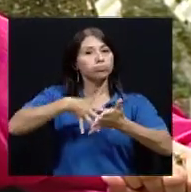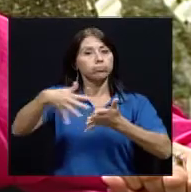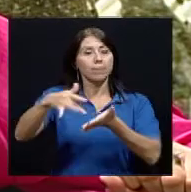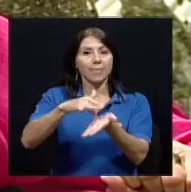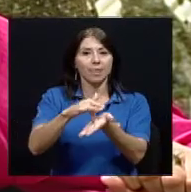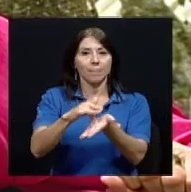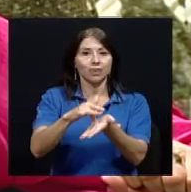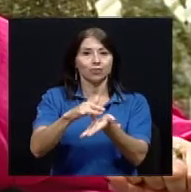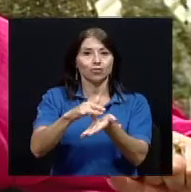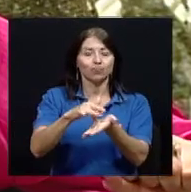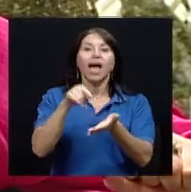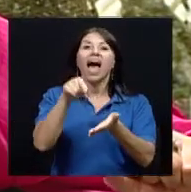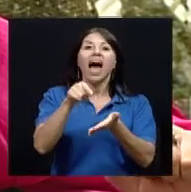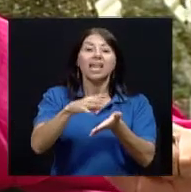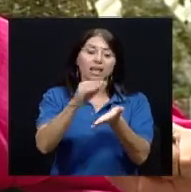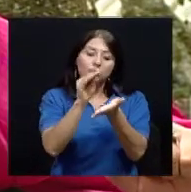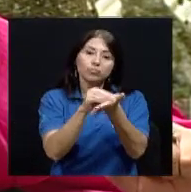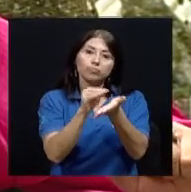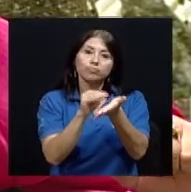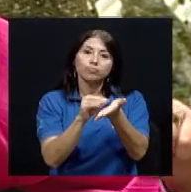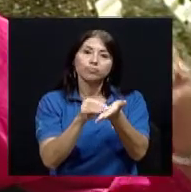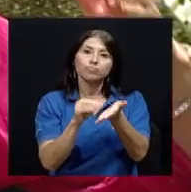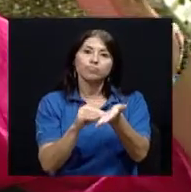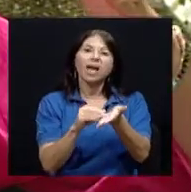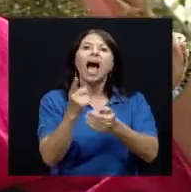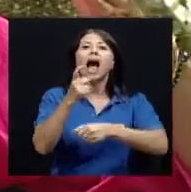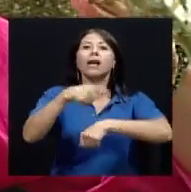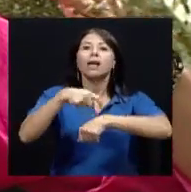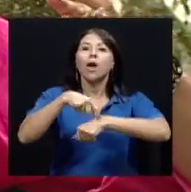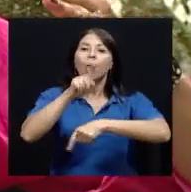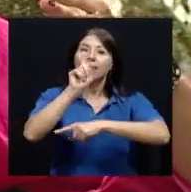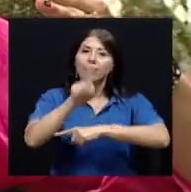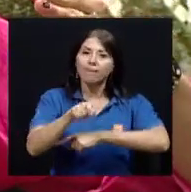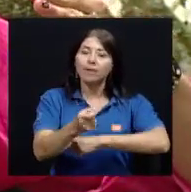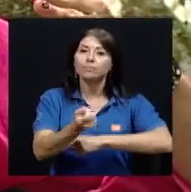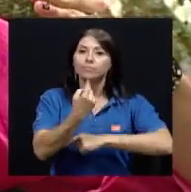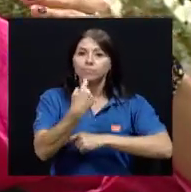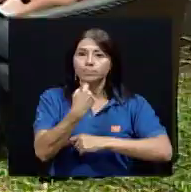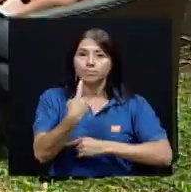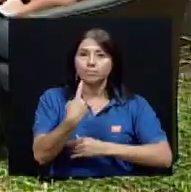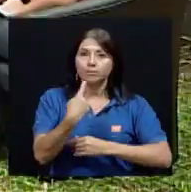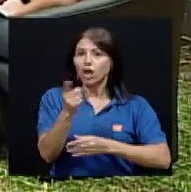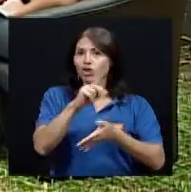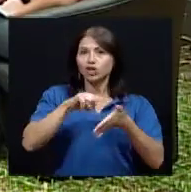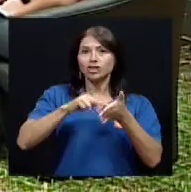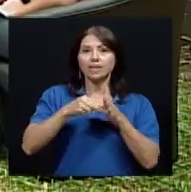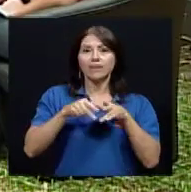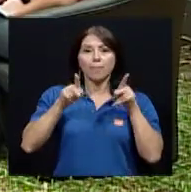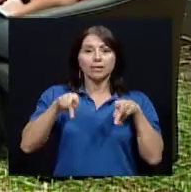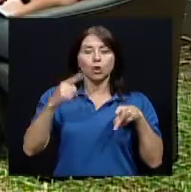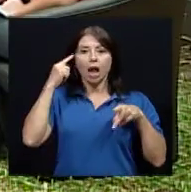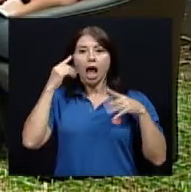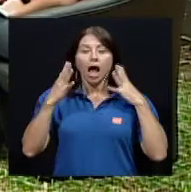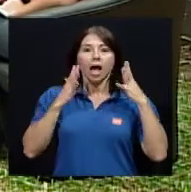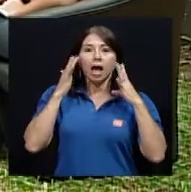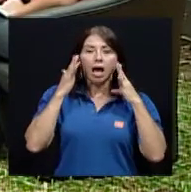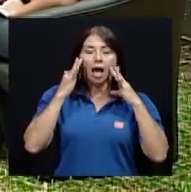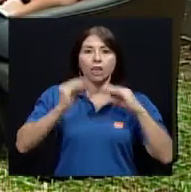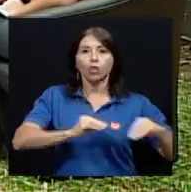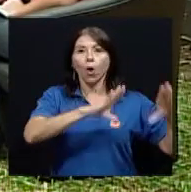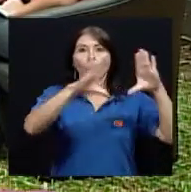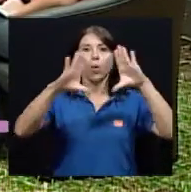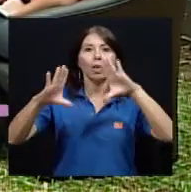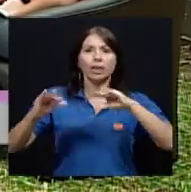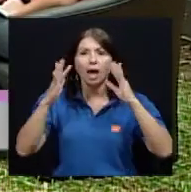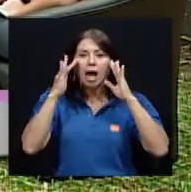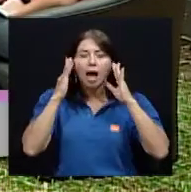farmacias un horario de medicamentos donde se le ponga el paciente a qué hora se tiene que tomar el tratamiento y no es que la persona viva pendiente todo el día de